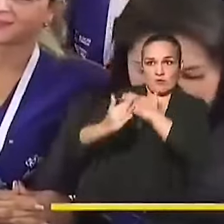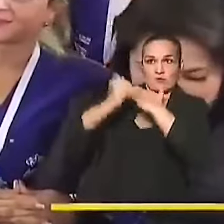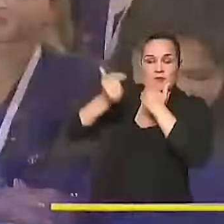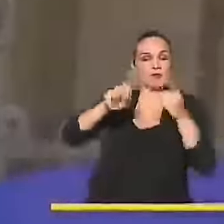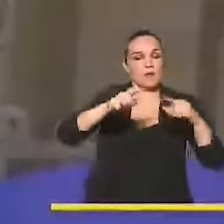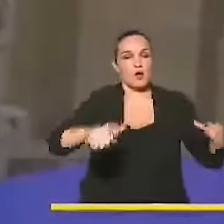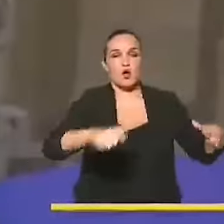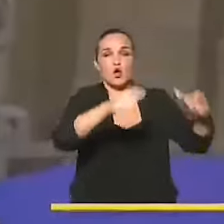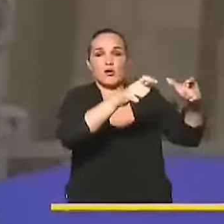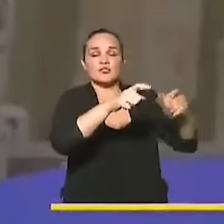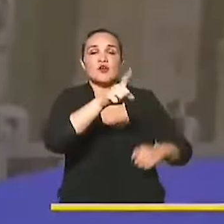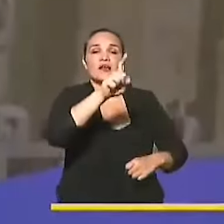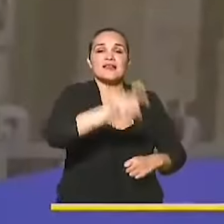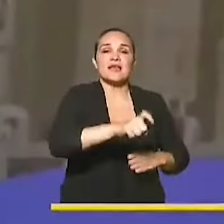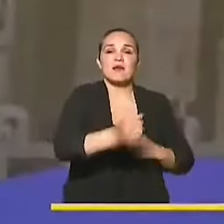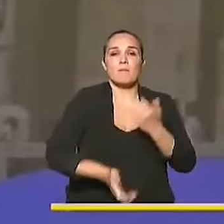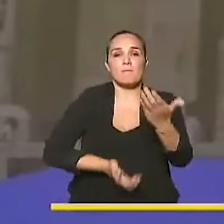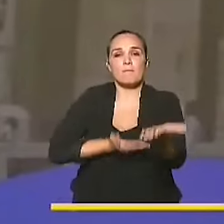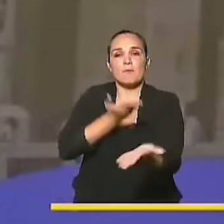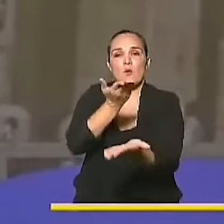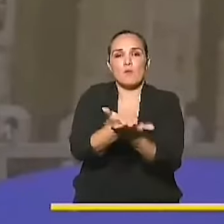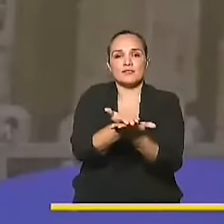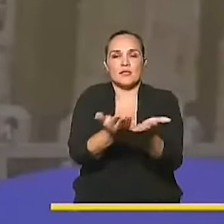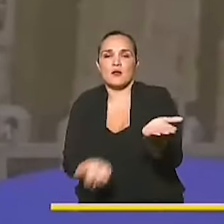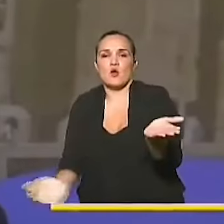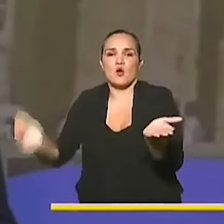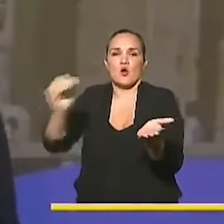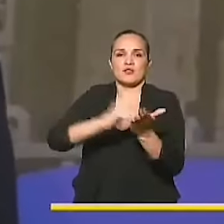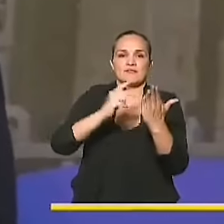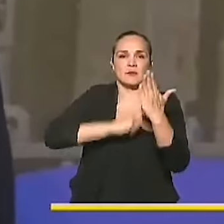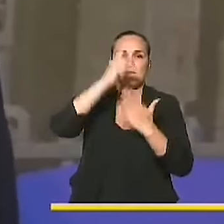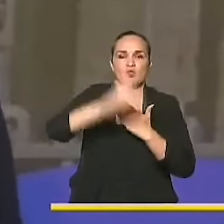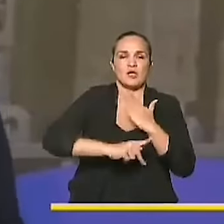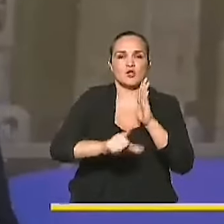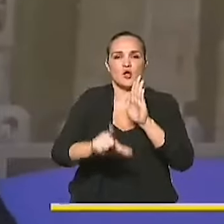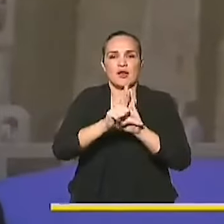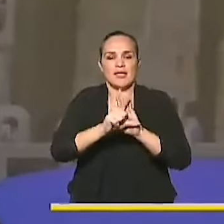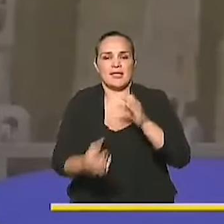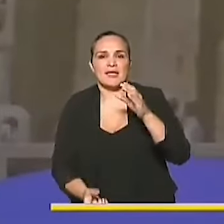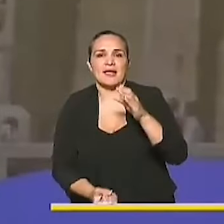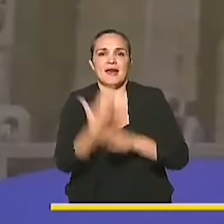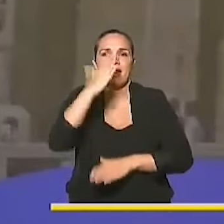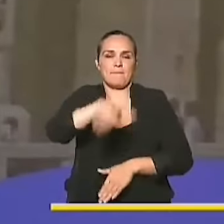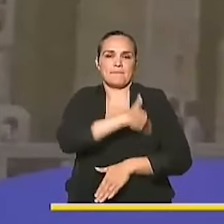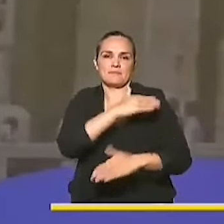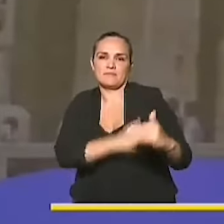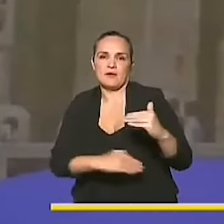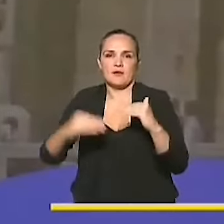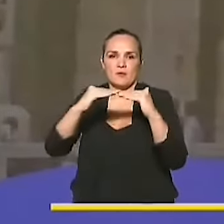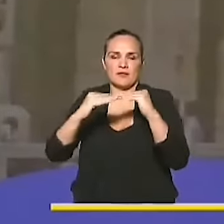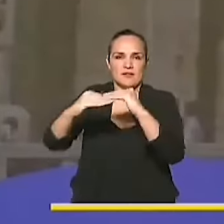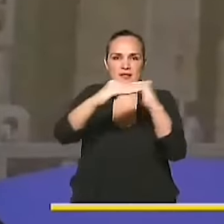a presentar nuevamente el proyecto de ley que creó el Ministerio de la Igualdad y la Equidad